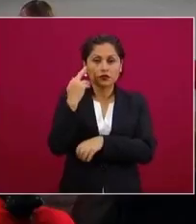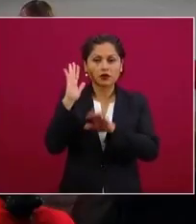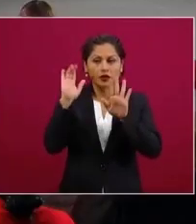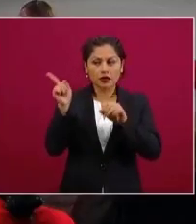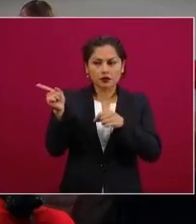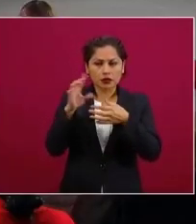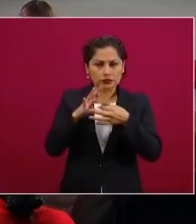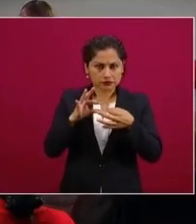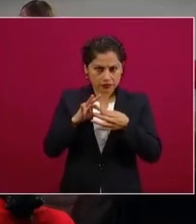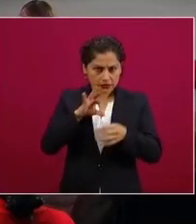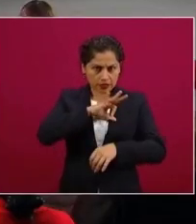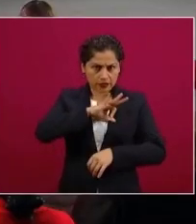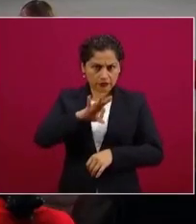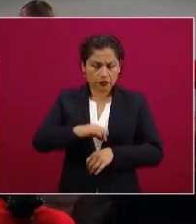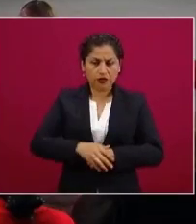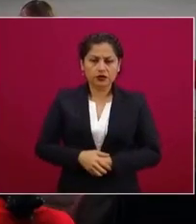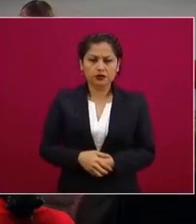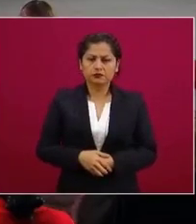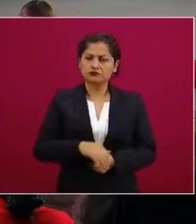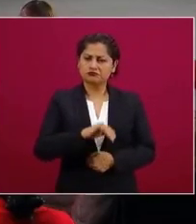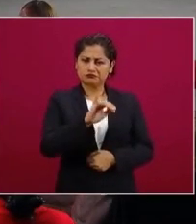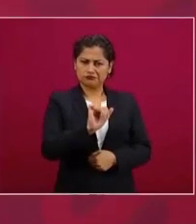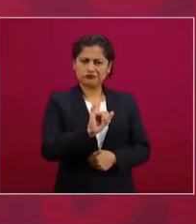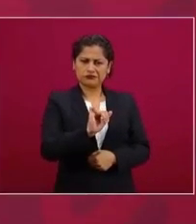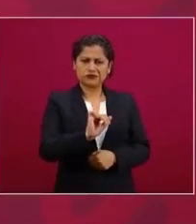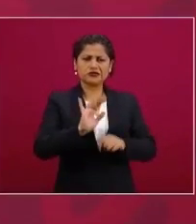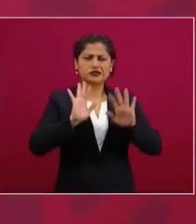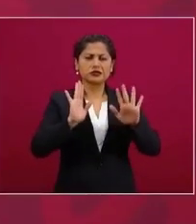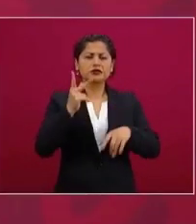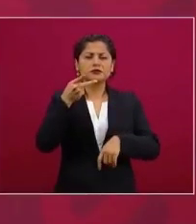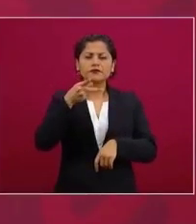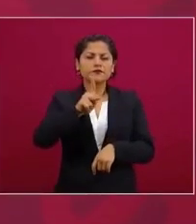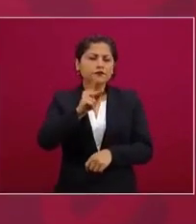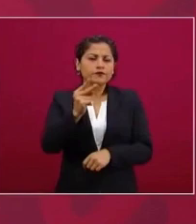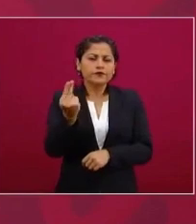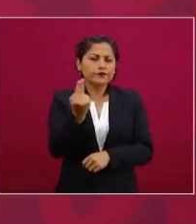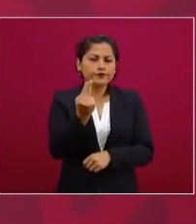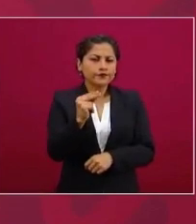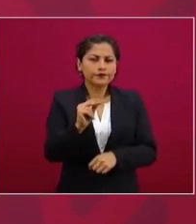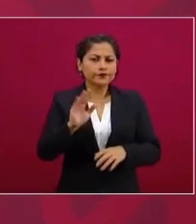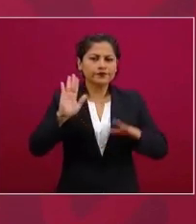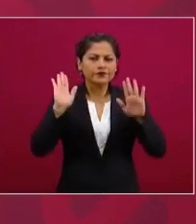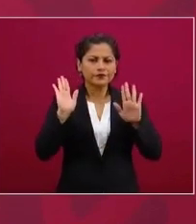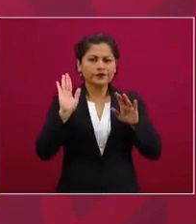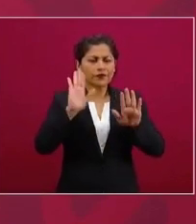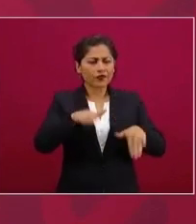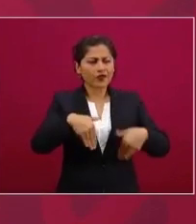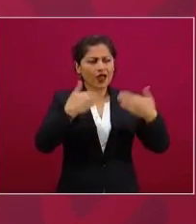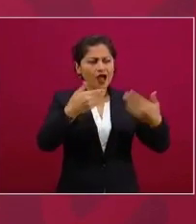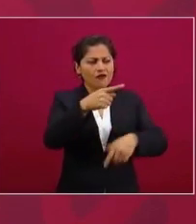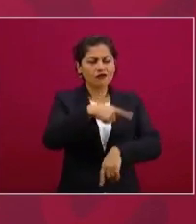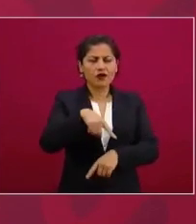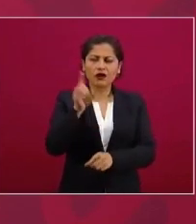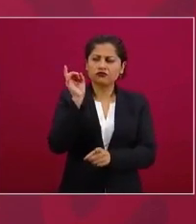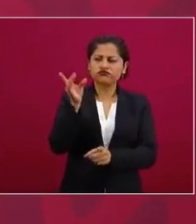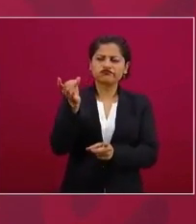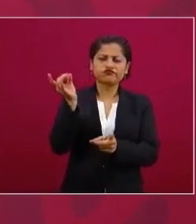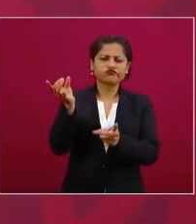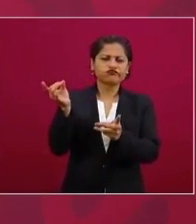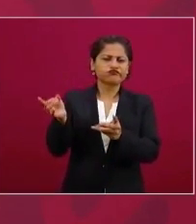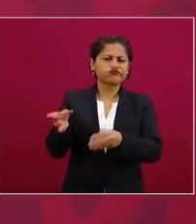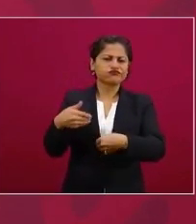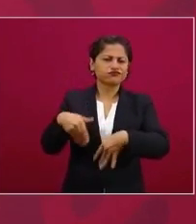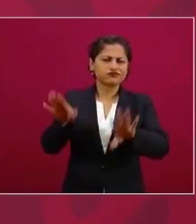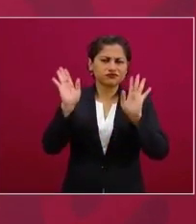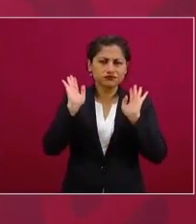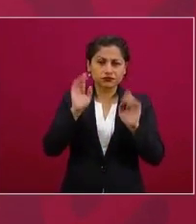a Carlos Marín, a Pascal Beltrán del Río, que lo alcanzó ahora la guillotina también, como director de